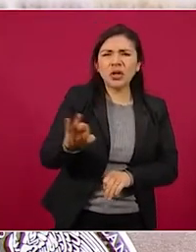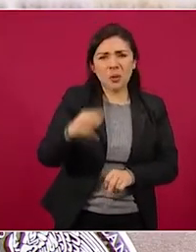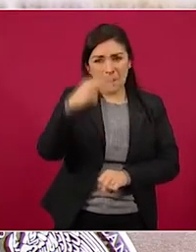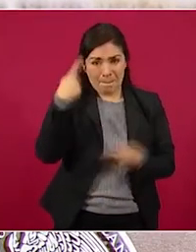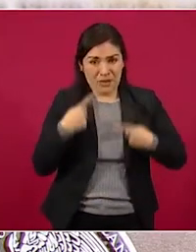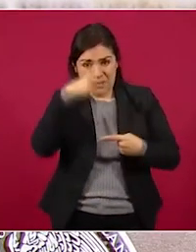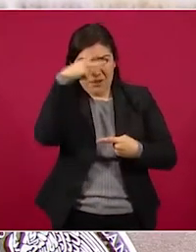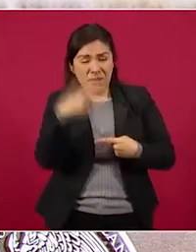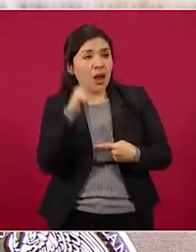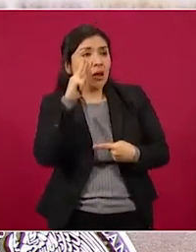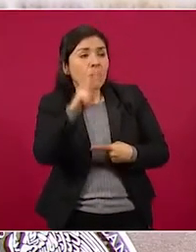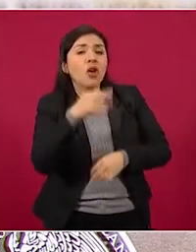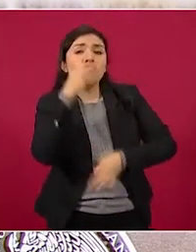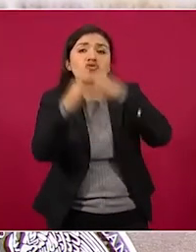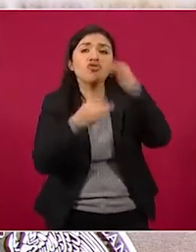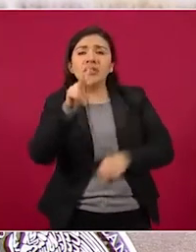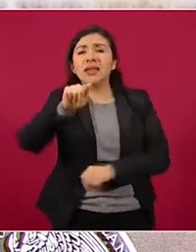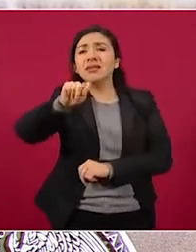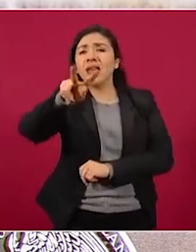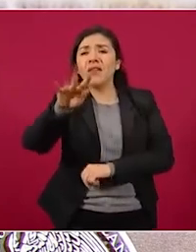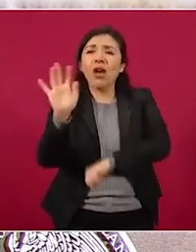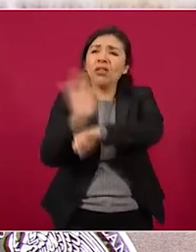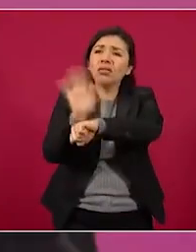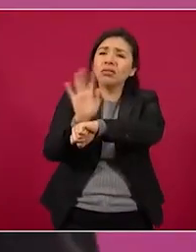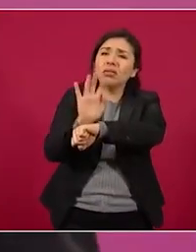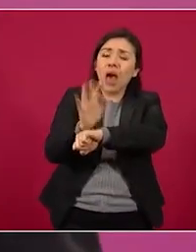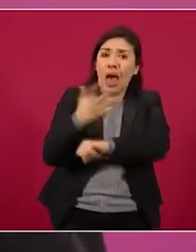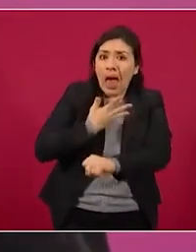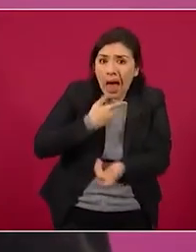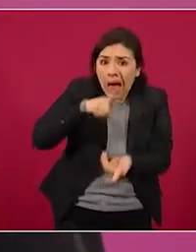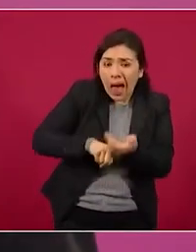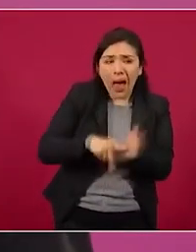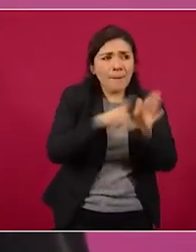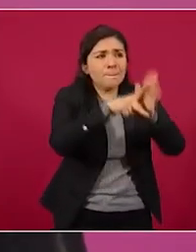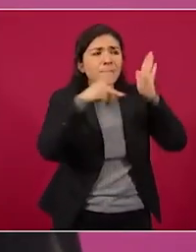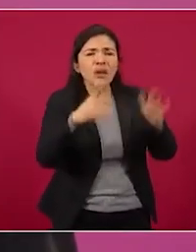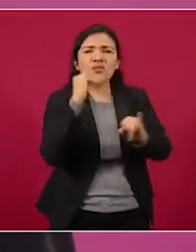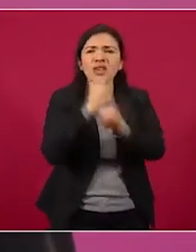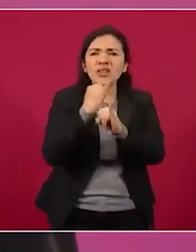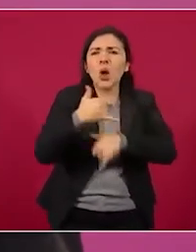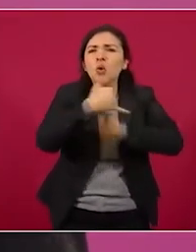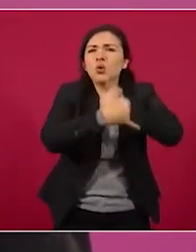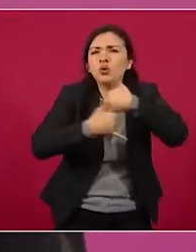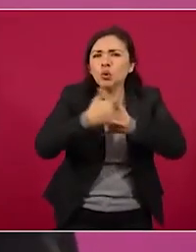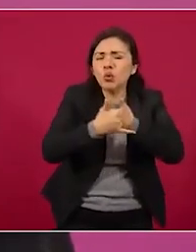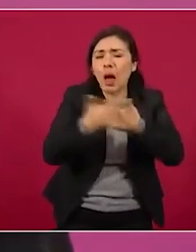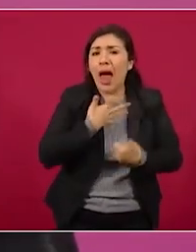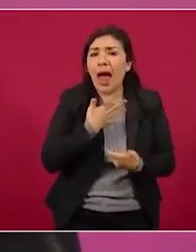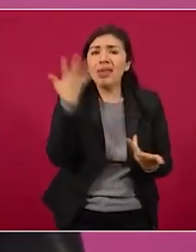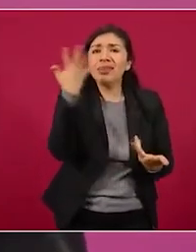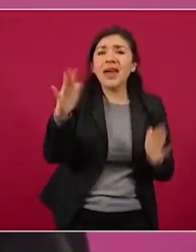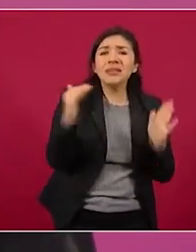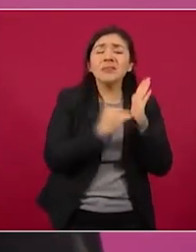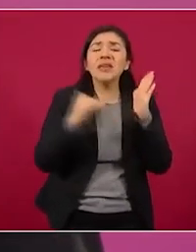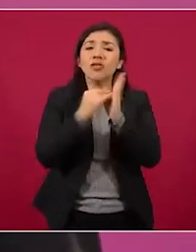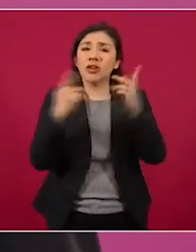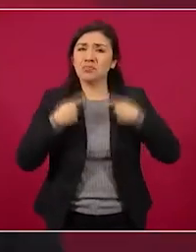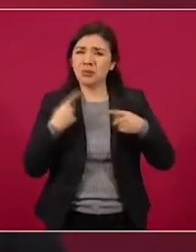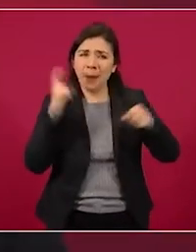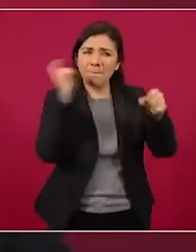noticias por la televisión comercial y existen sitios periodísticos de YouTube con 10 millones de